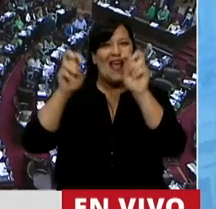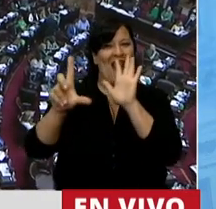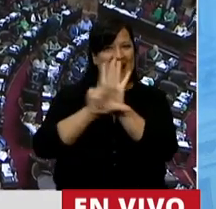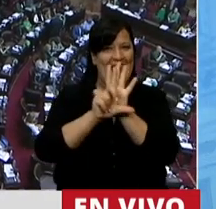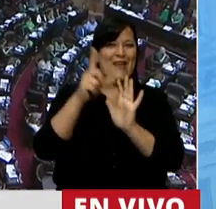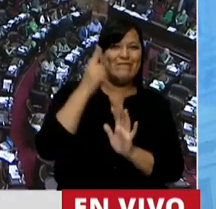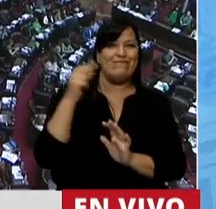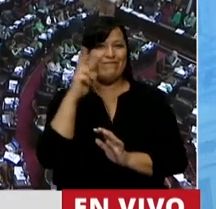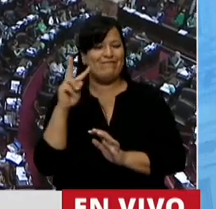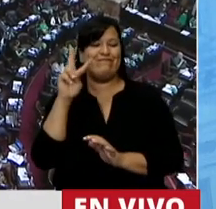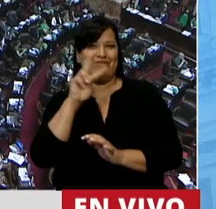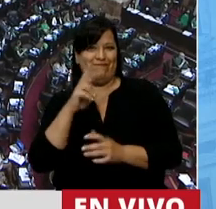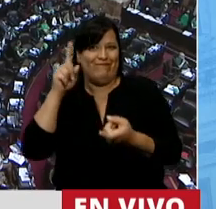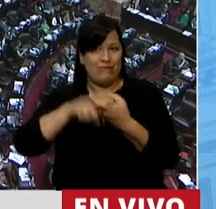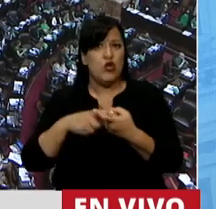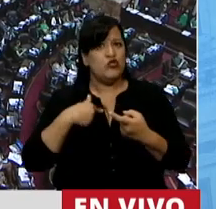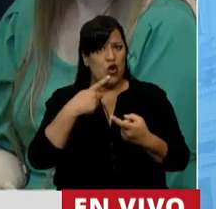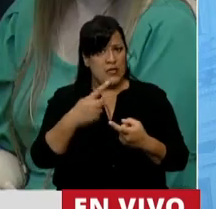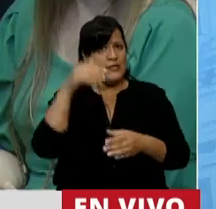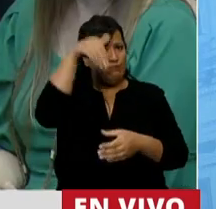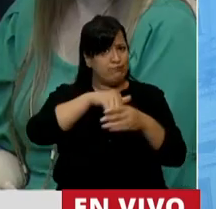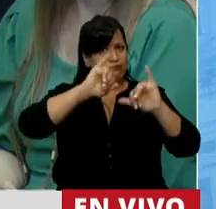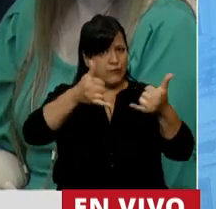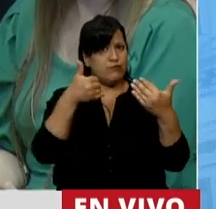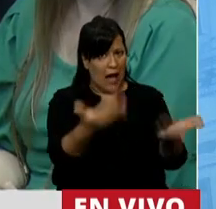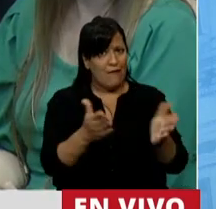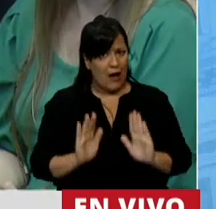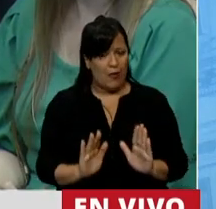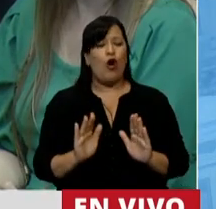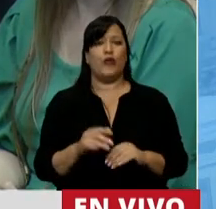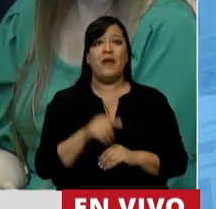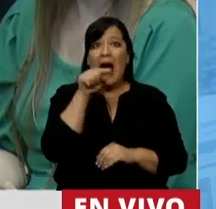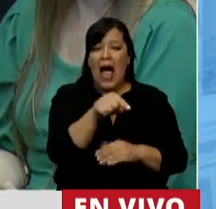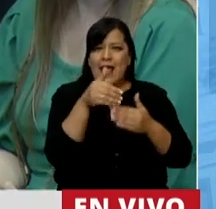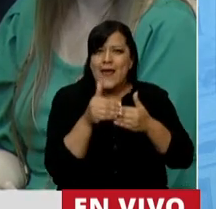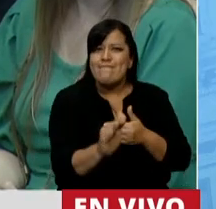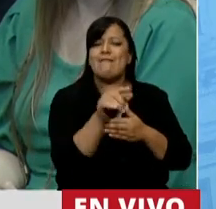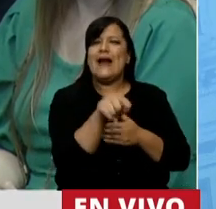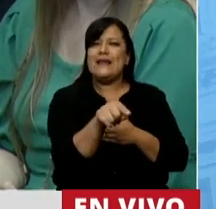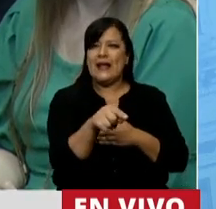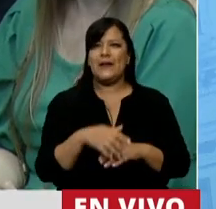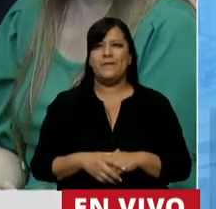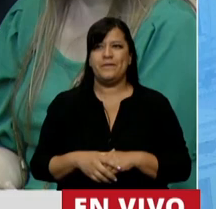y se usó la palabra y dije que iba a acompañar y que votaba favorablemente el tema del matrimonio igualitario. A partir de ahí, por supuesto,